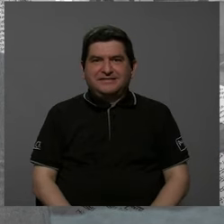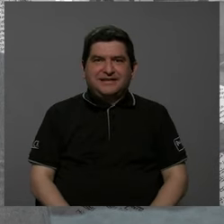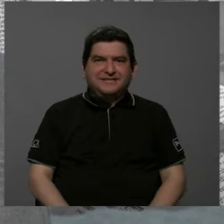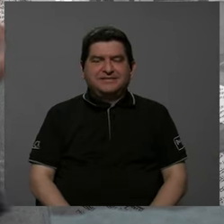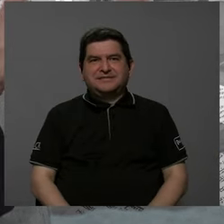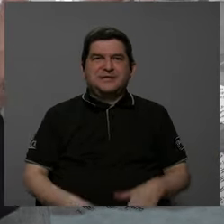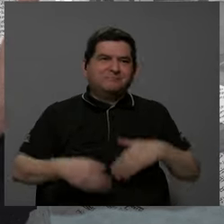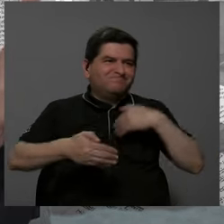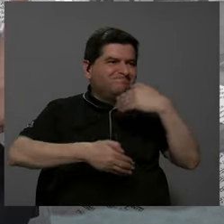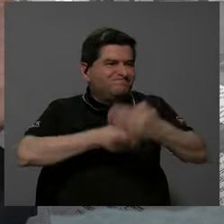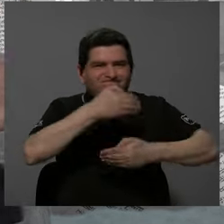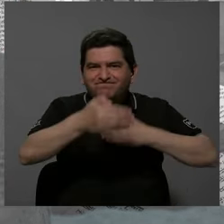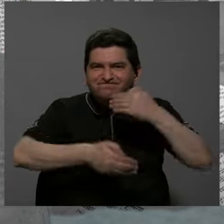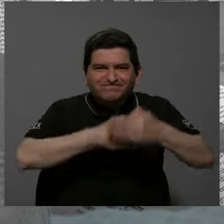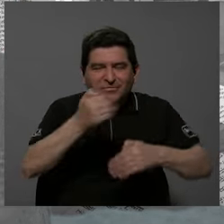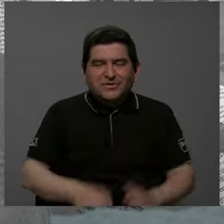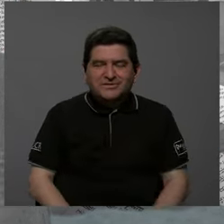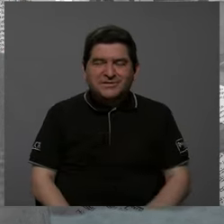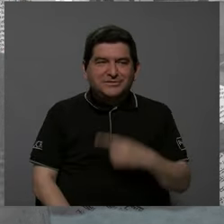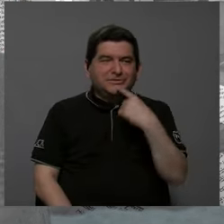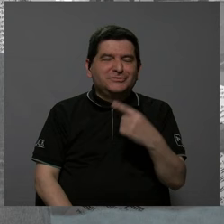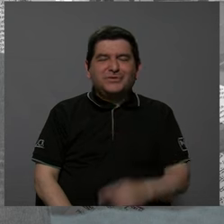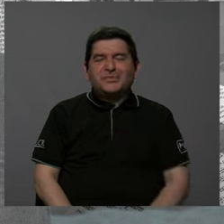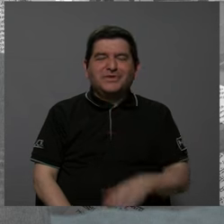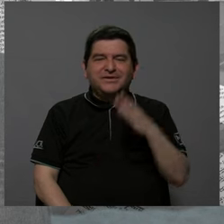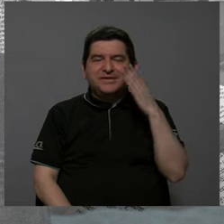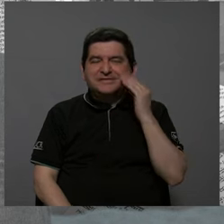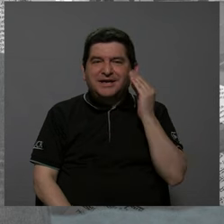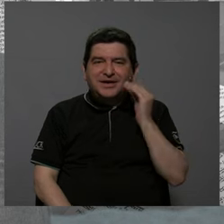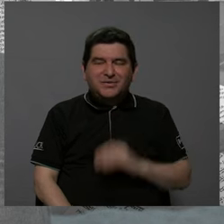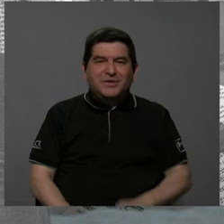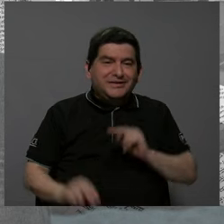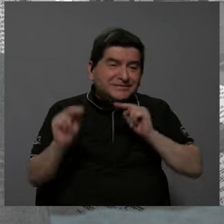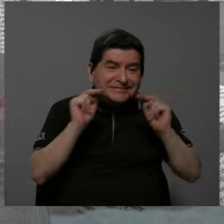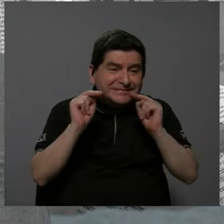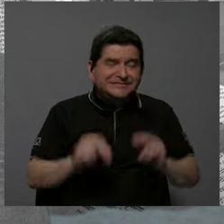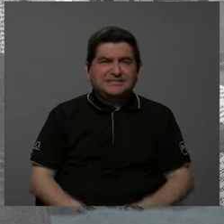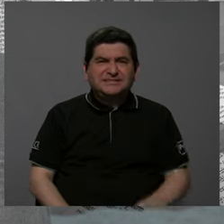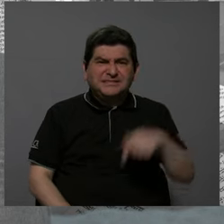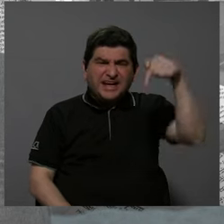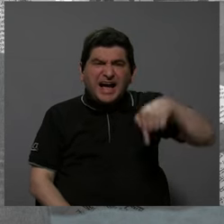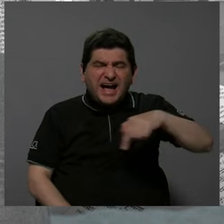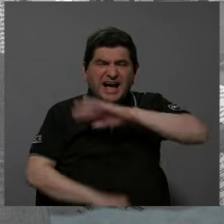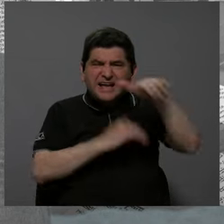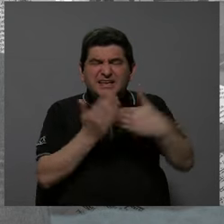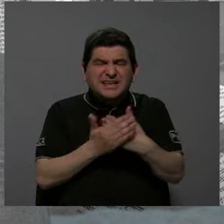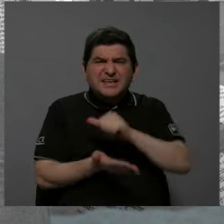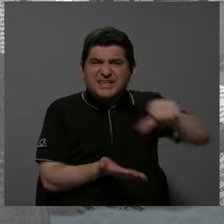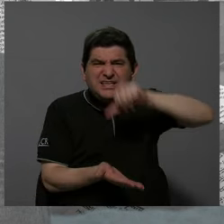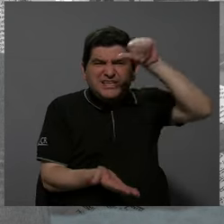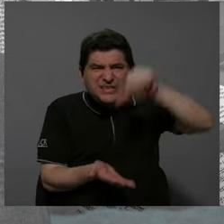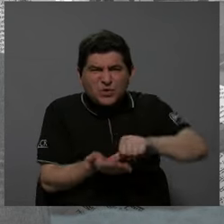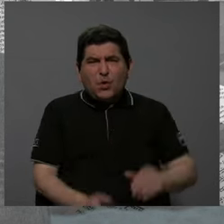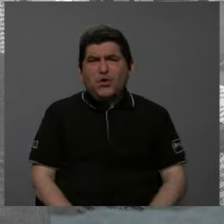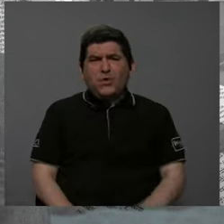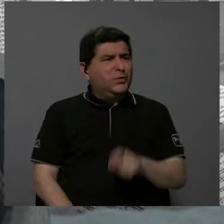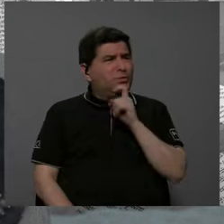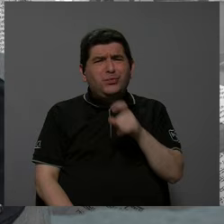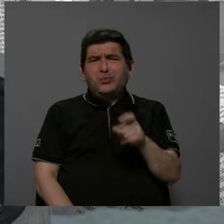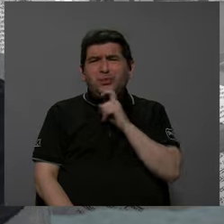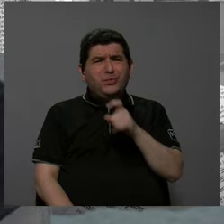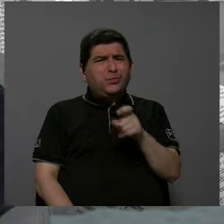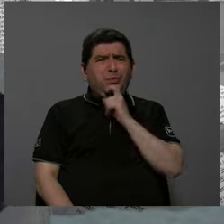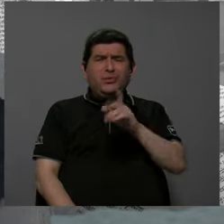mandados, digámoslo así, como lo decían nuestros abuelitos, porque todo está aquí centralizado y les cuesta